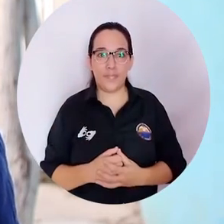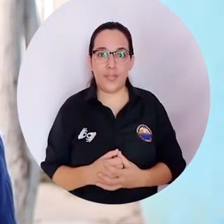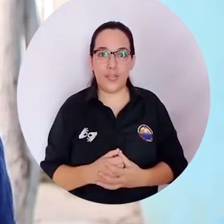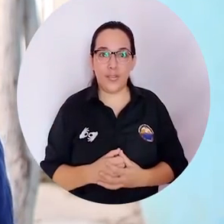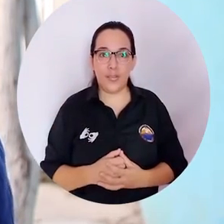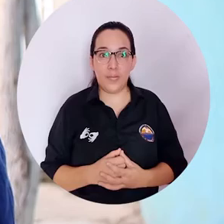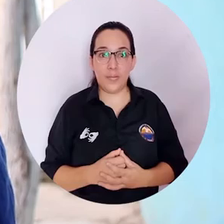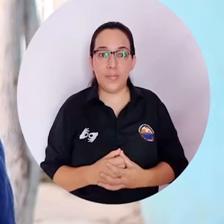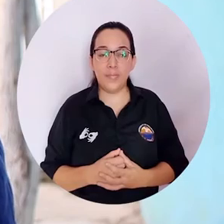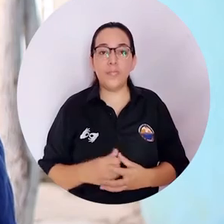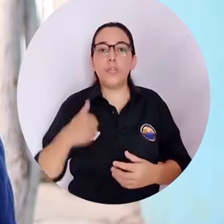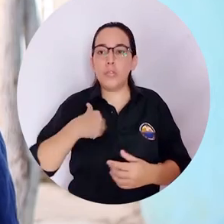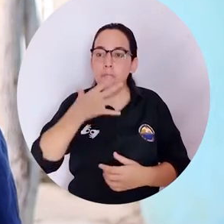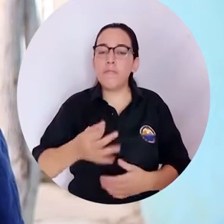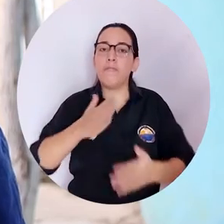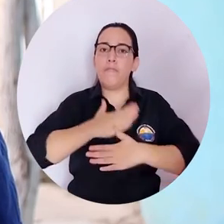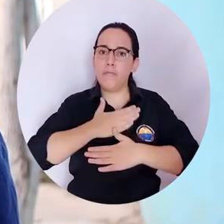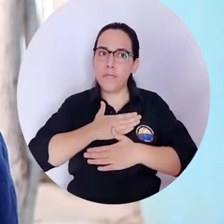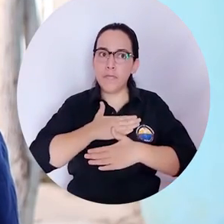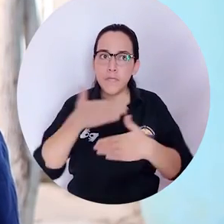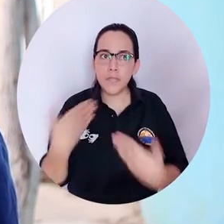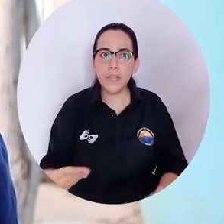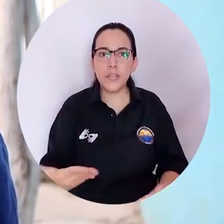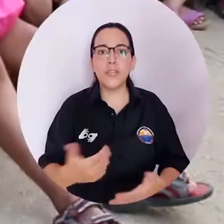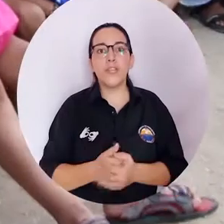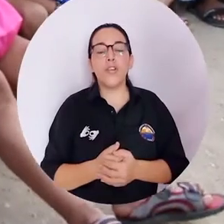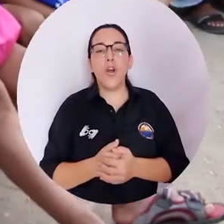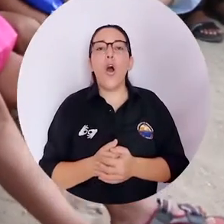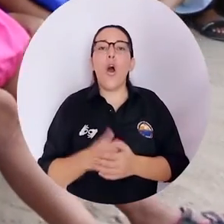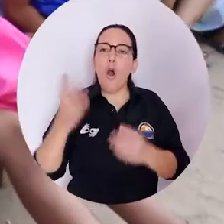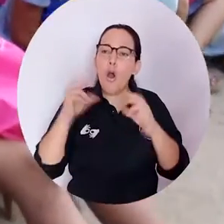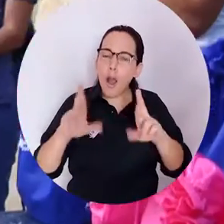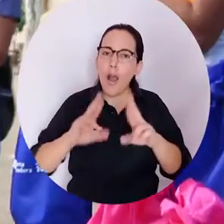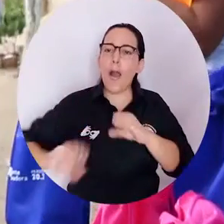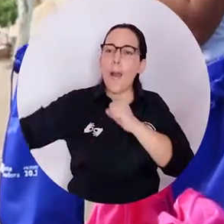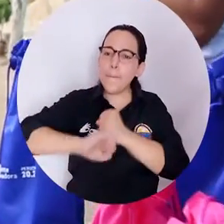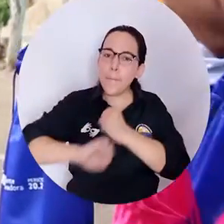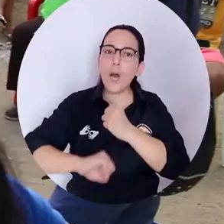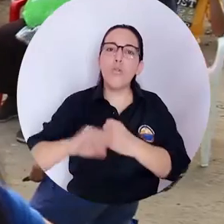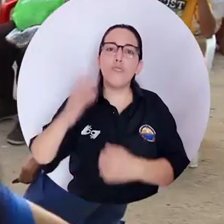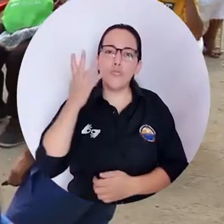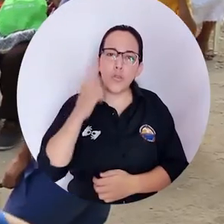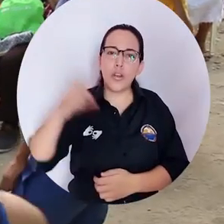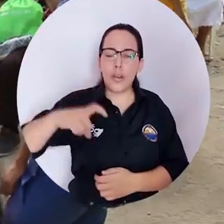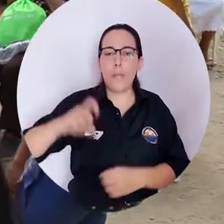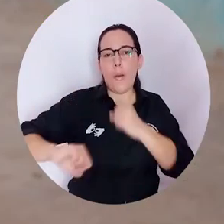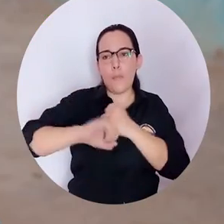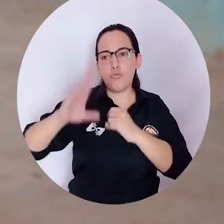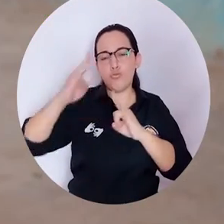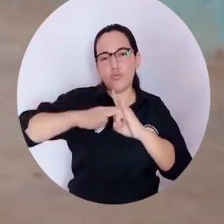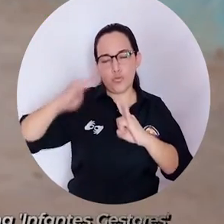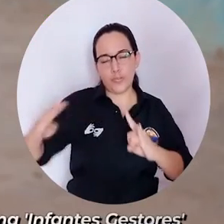los felicito y que sigamos contando con ellos, cada día necesitamos este apoyo de parte de la Universidad.